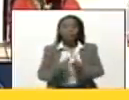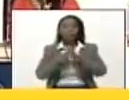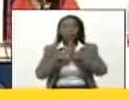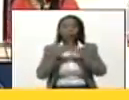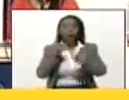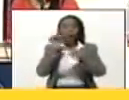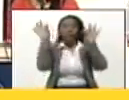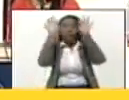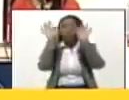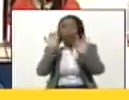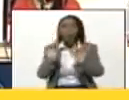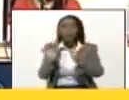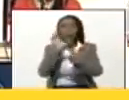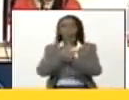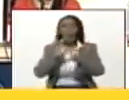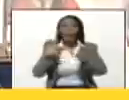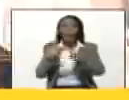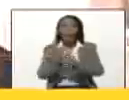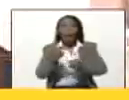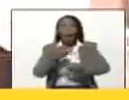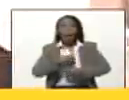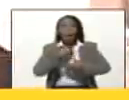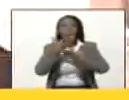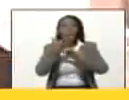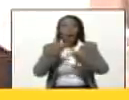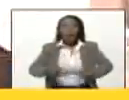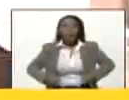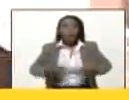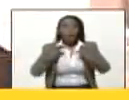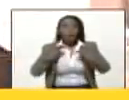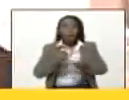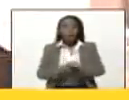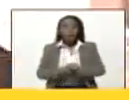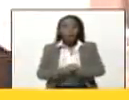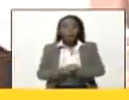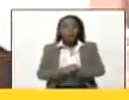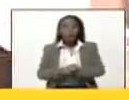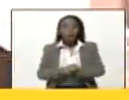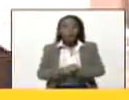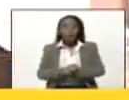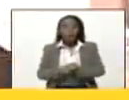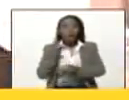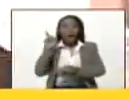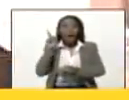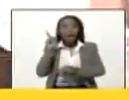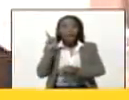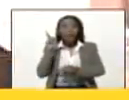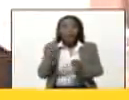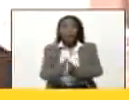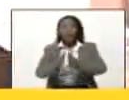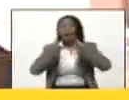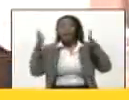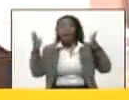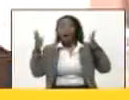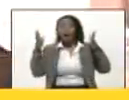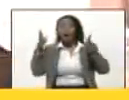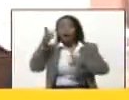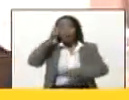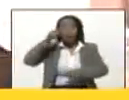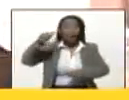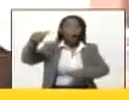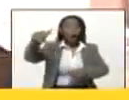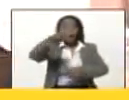todas sus formas culturales de expresión y de vida. Era una gran civilización,